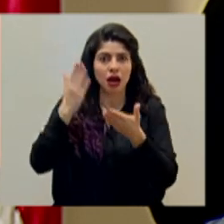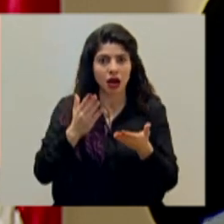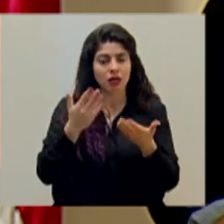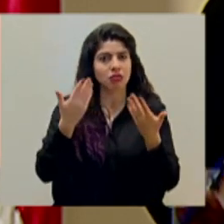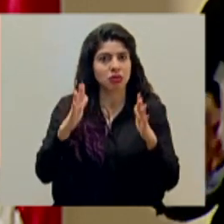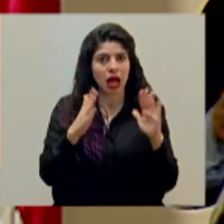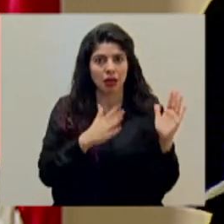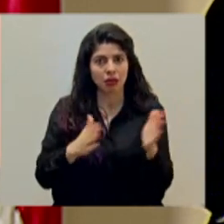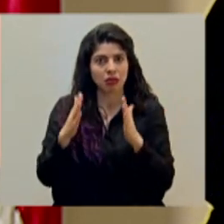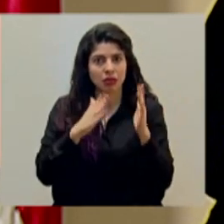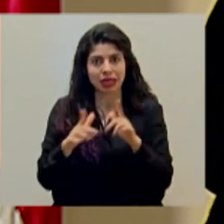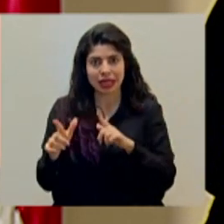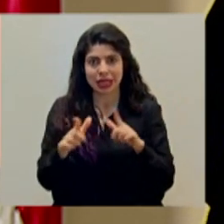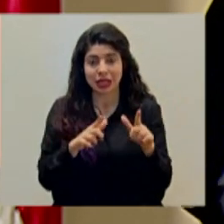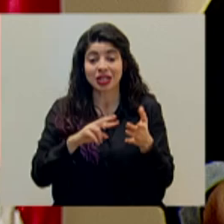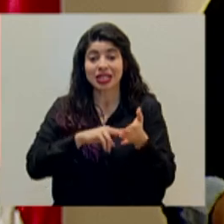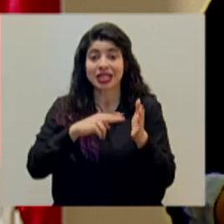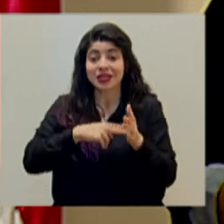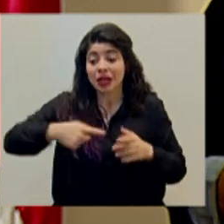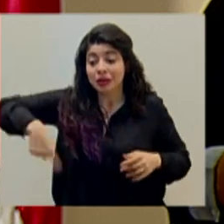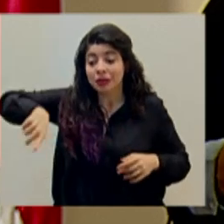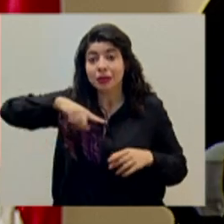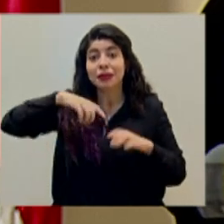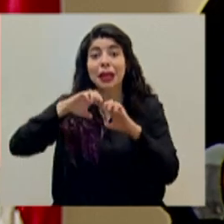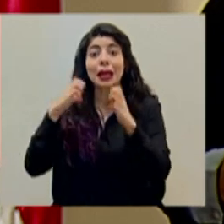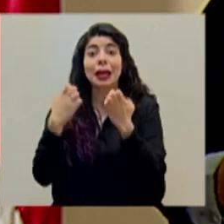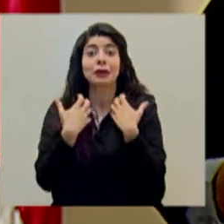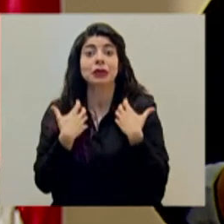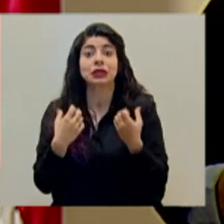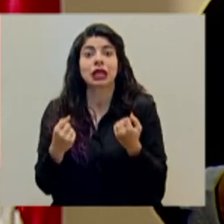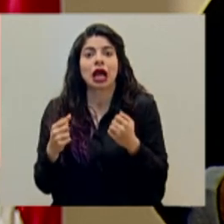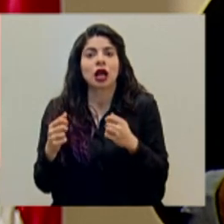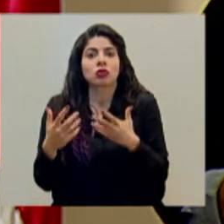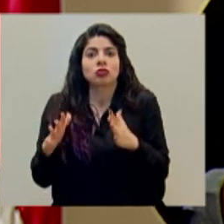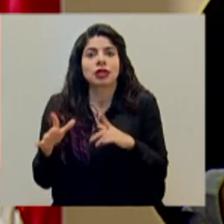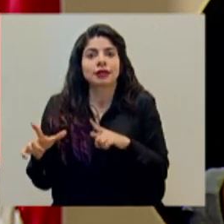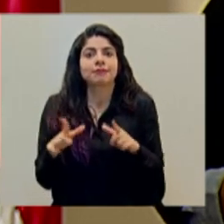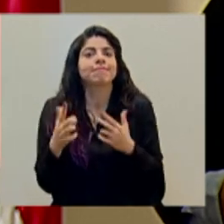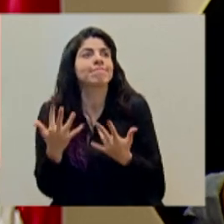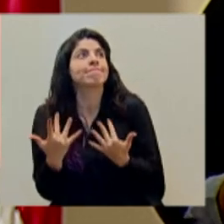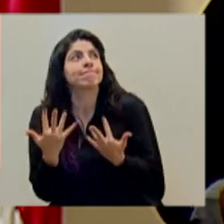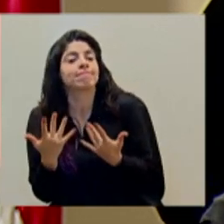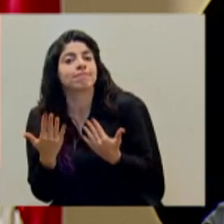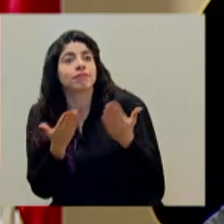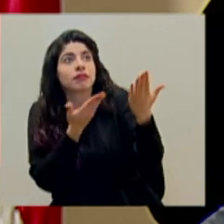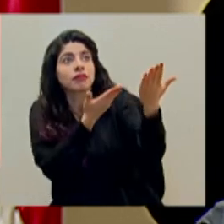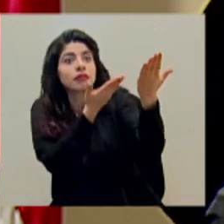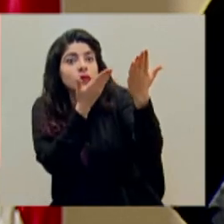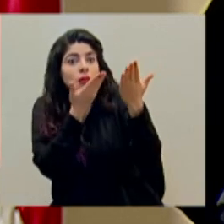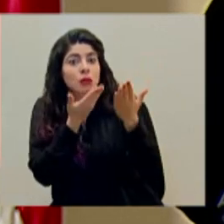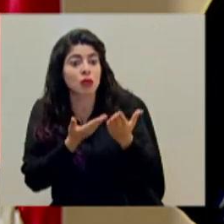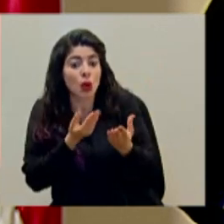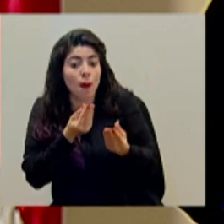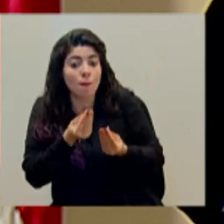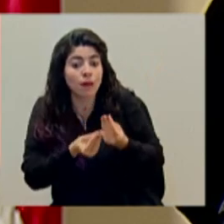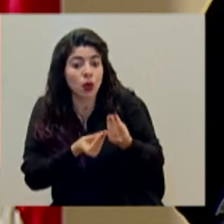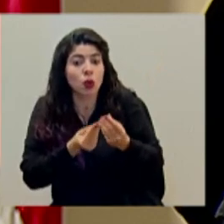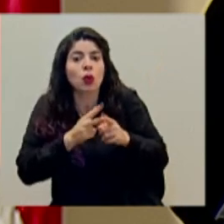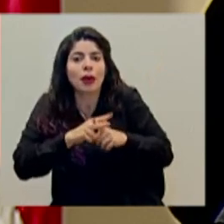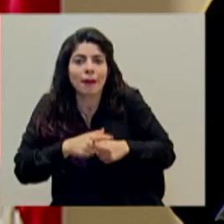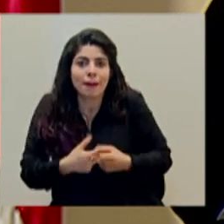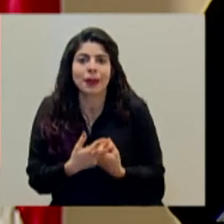equipos de salud están a la espera de la entrega de este producto para iniciar la